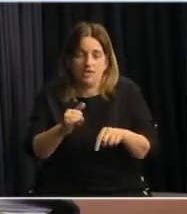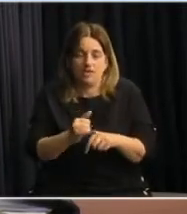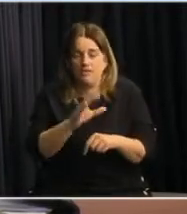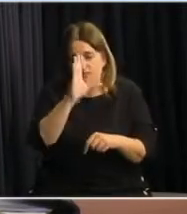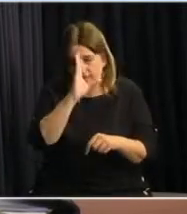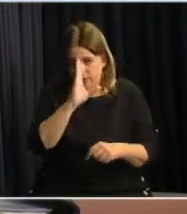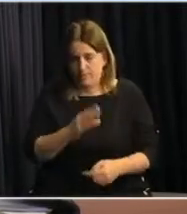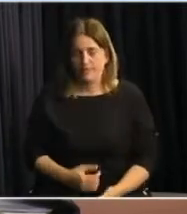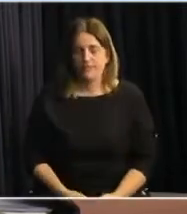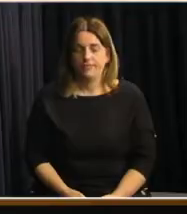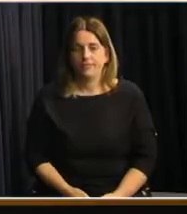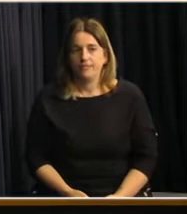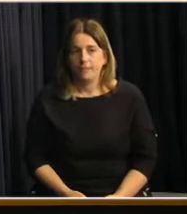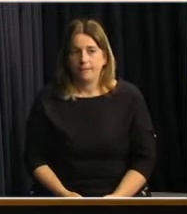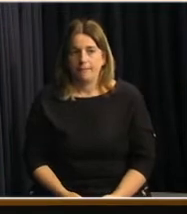febrero.